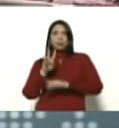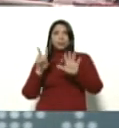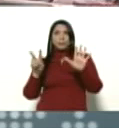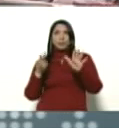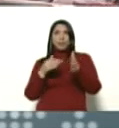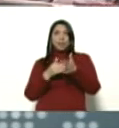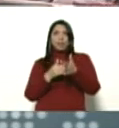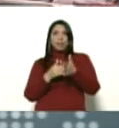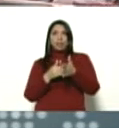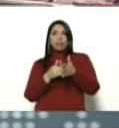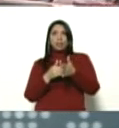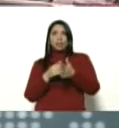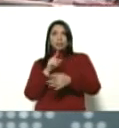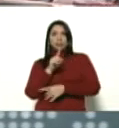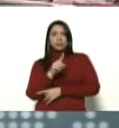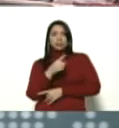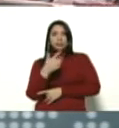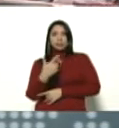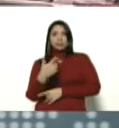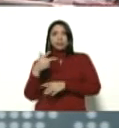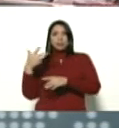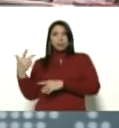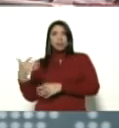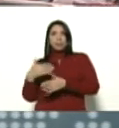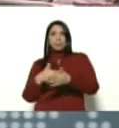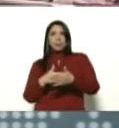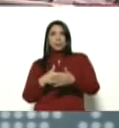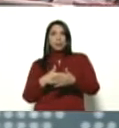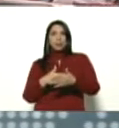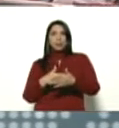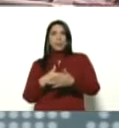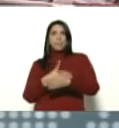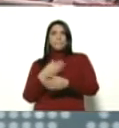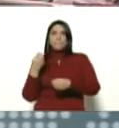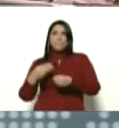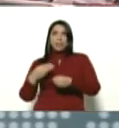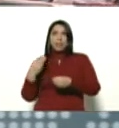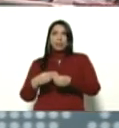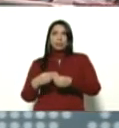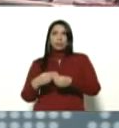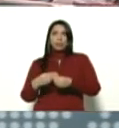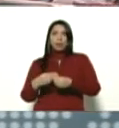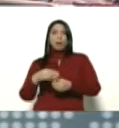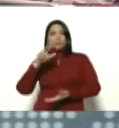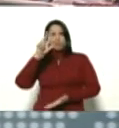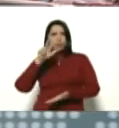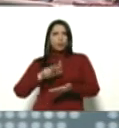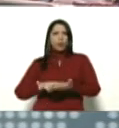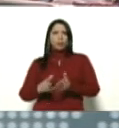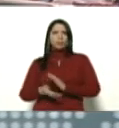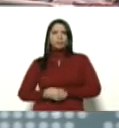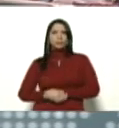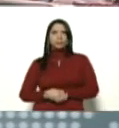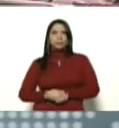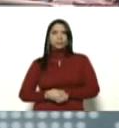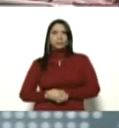y siete mil ciento treinta y tres mil petros aprobado atención